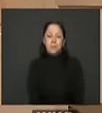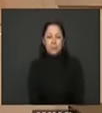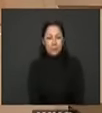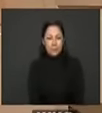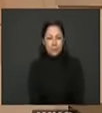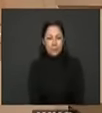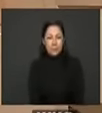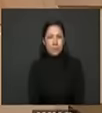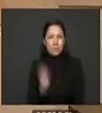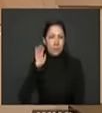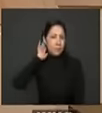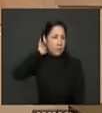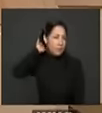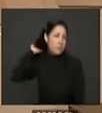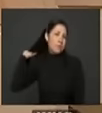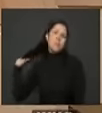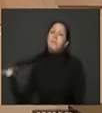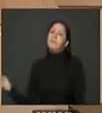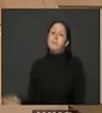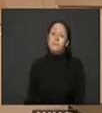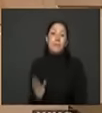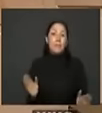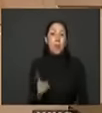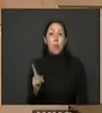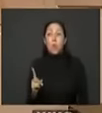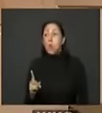profesionales maravillosos eso es combinando